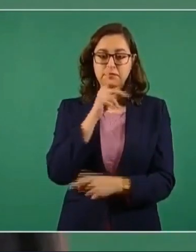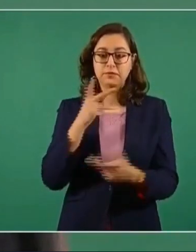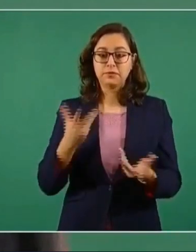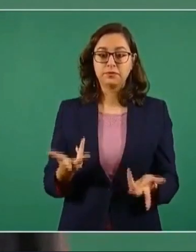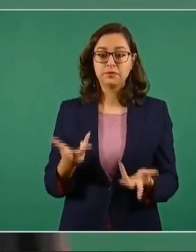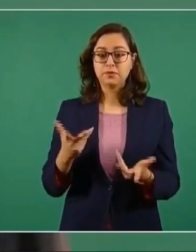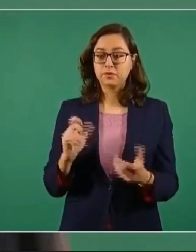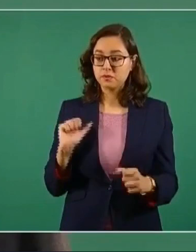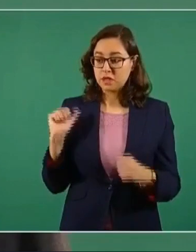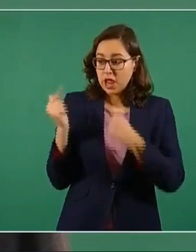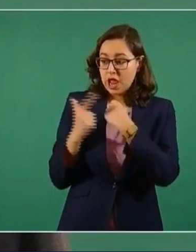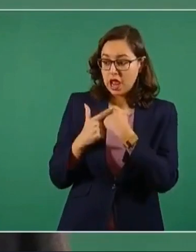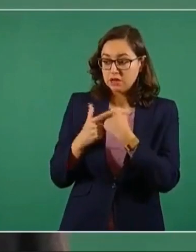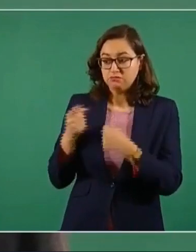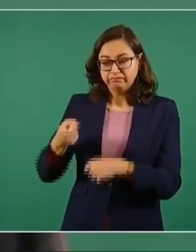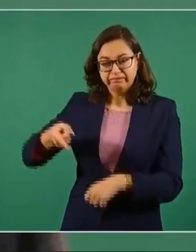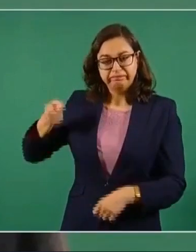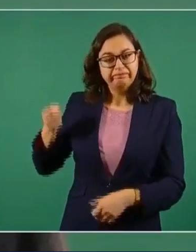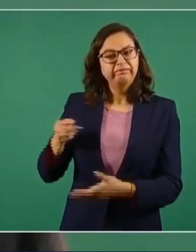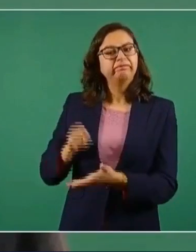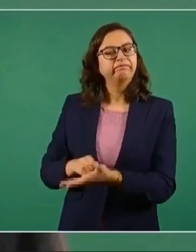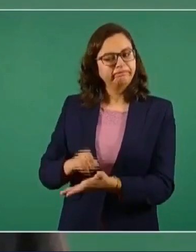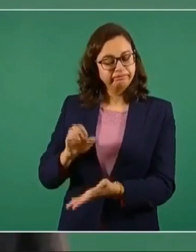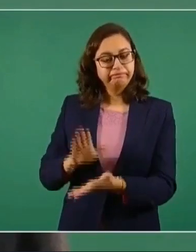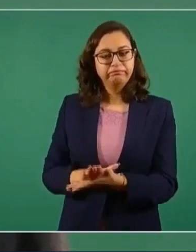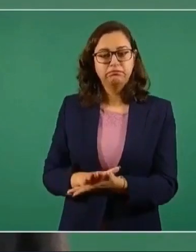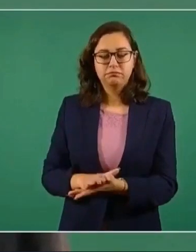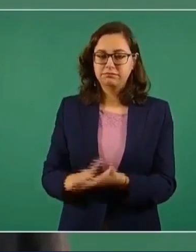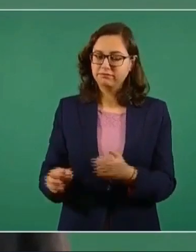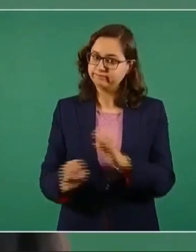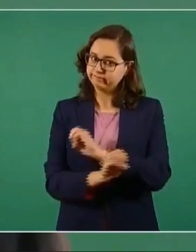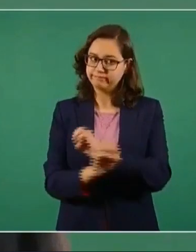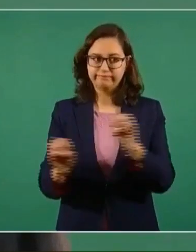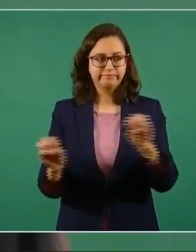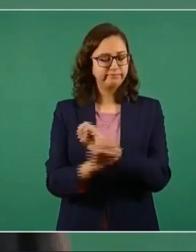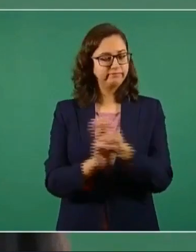amenazados por nadie.